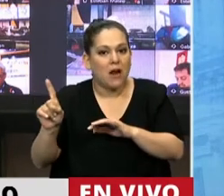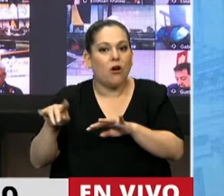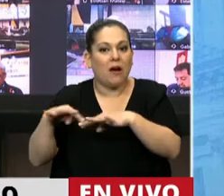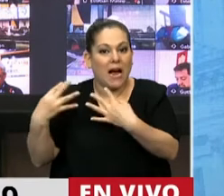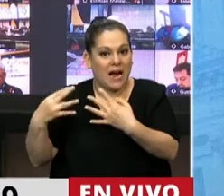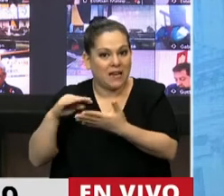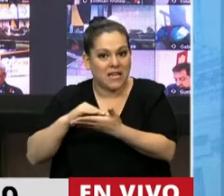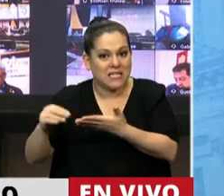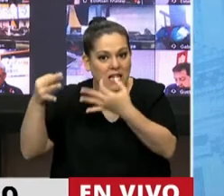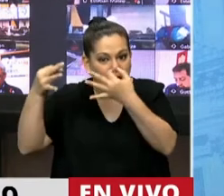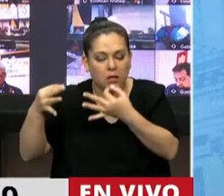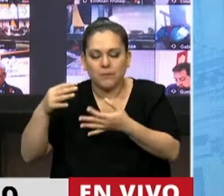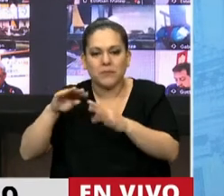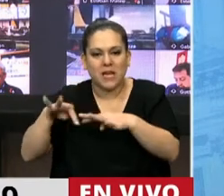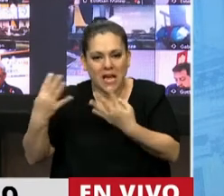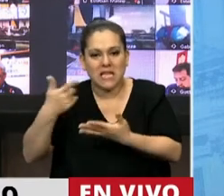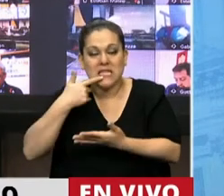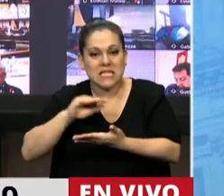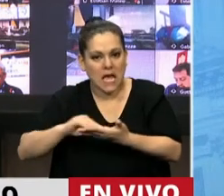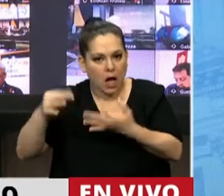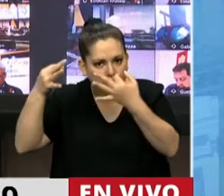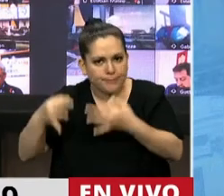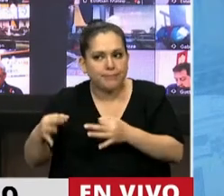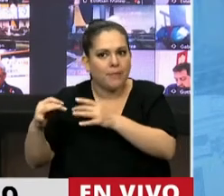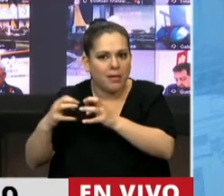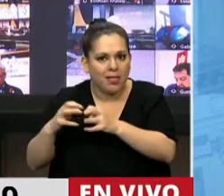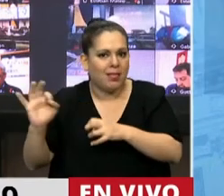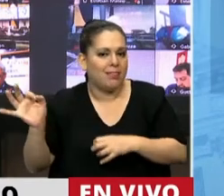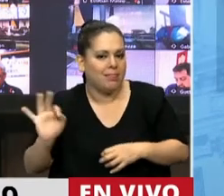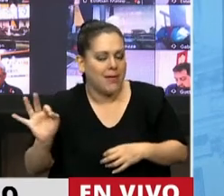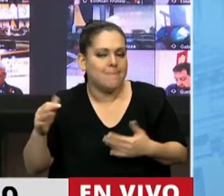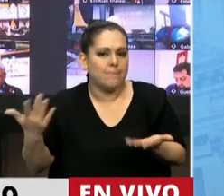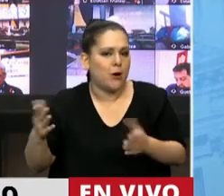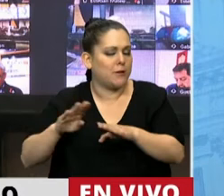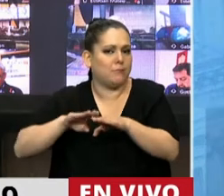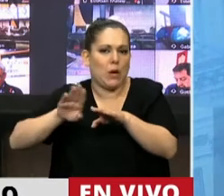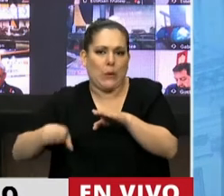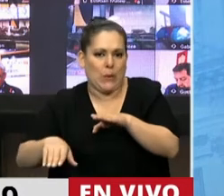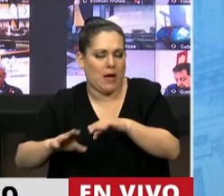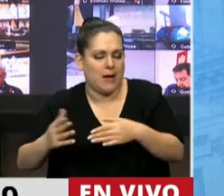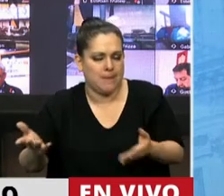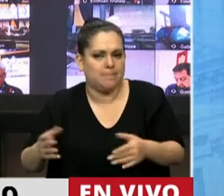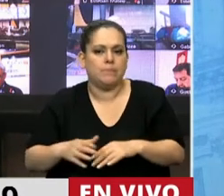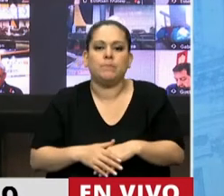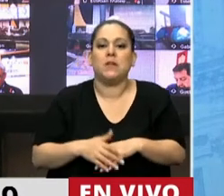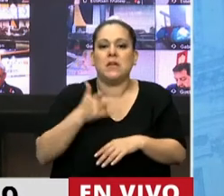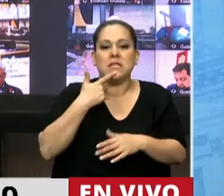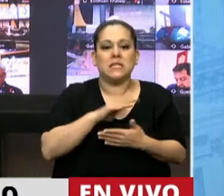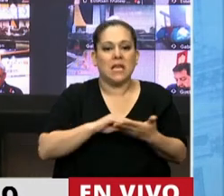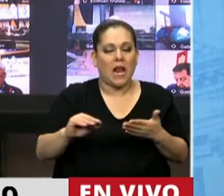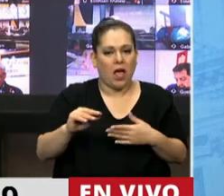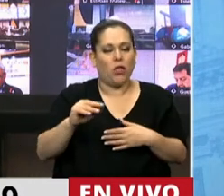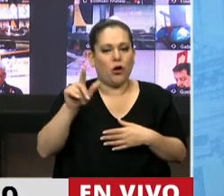recinto, por lo que perdió Estado parlamentario. Con muy buen criterio, señor presidente, el senador Páez